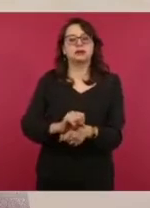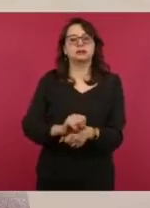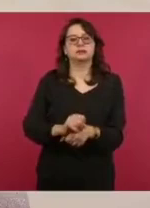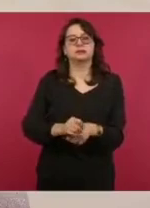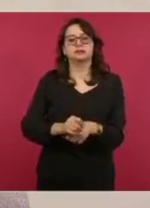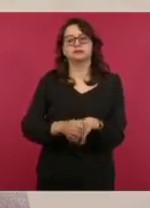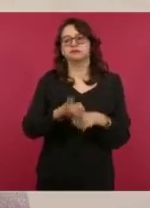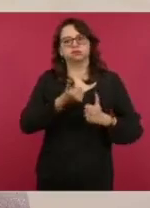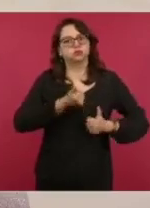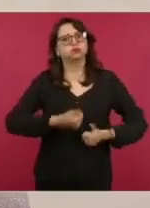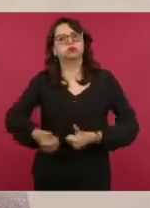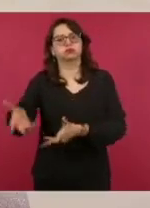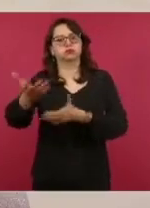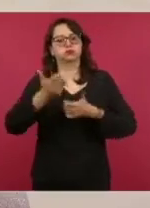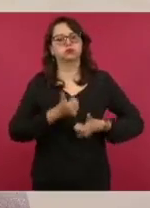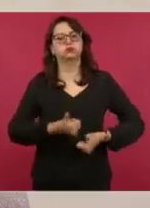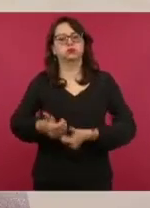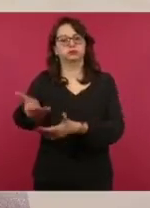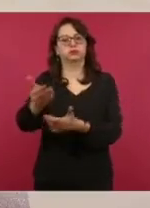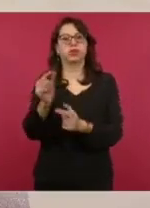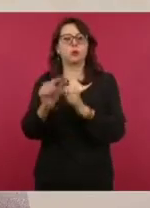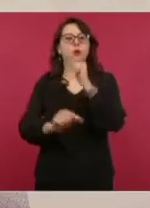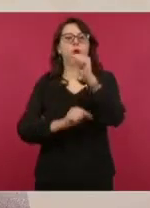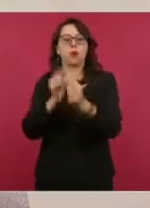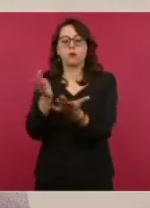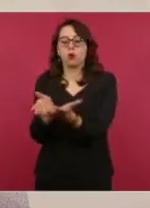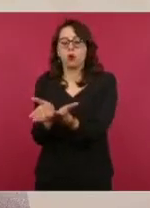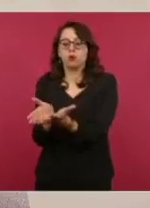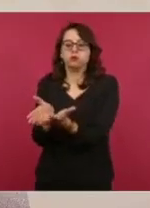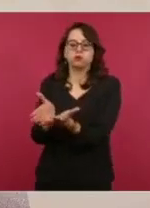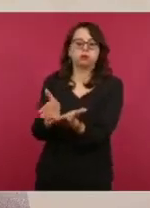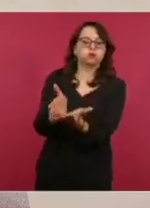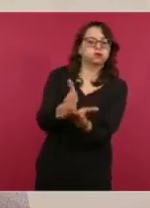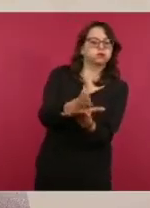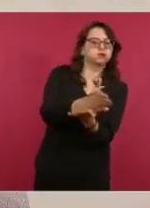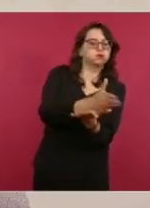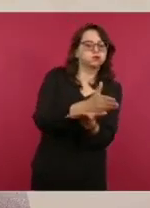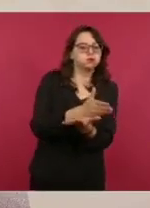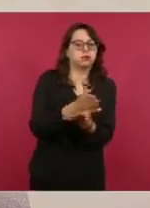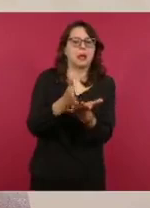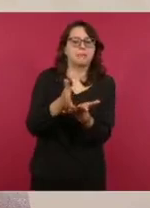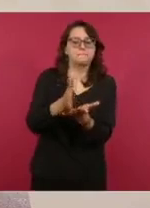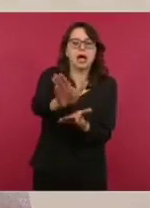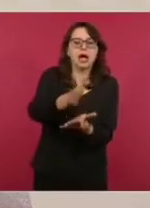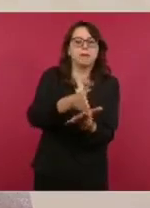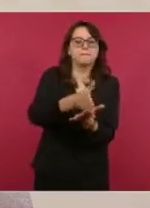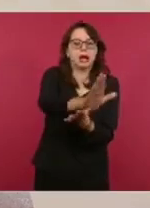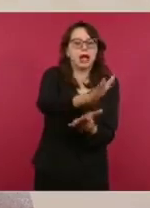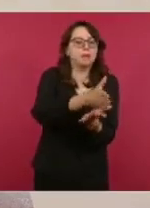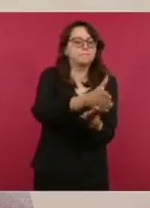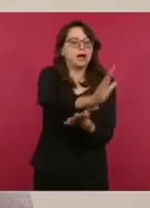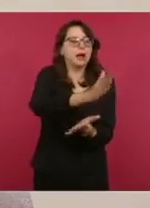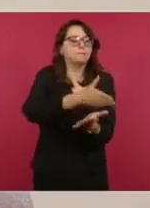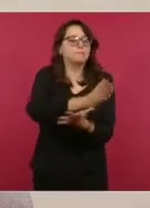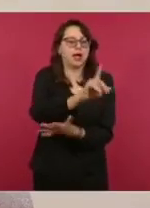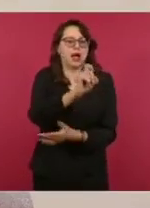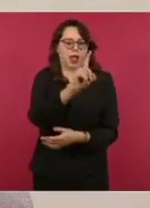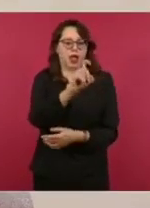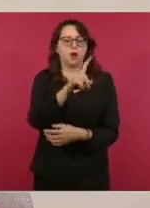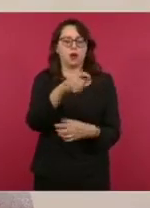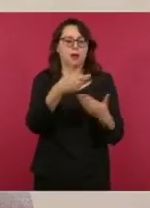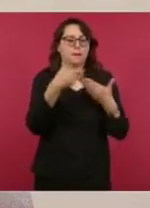ya esa es una opción para Monterrey, la zona conurbada, y ya cuando esté